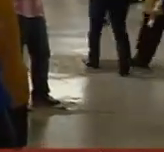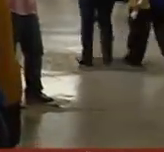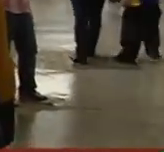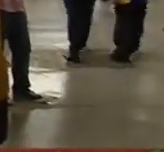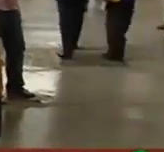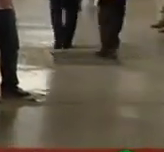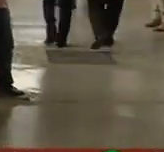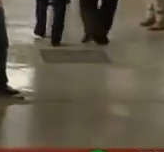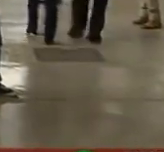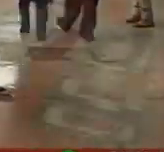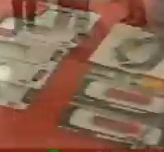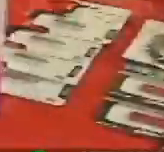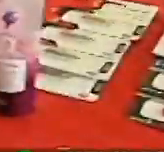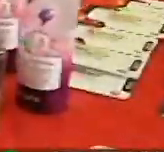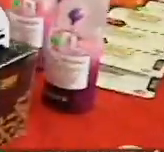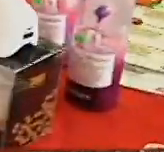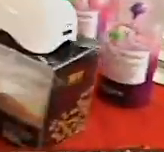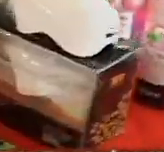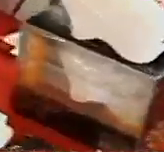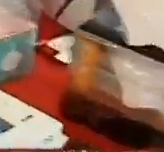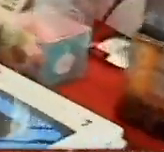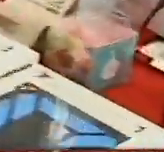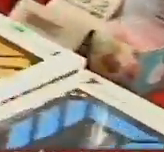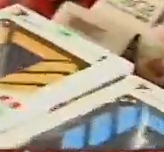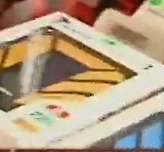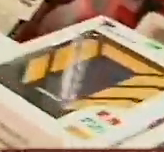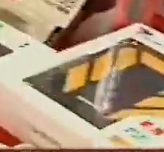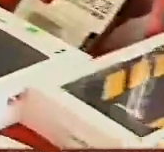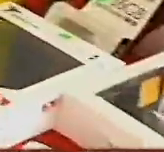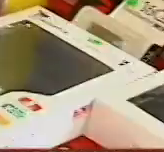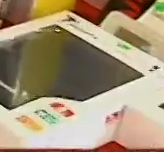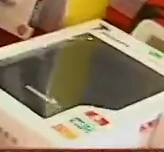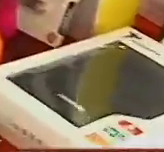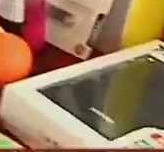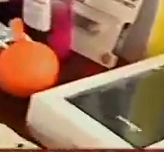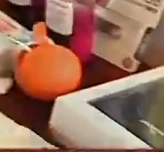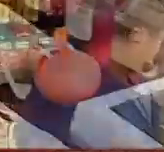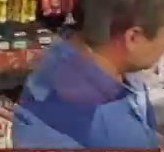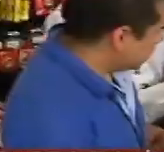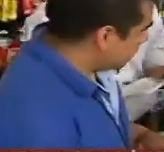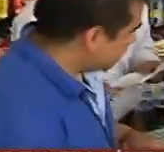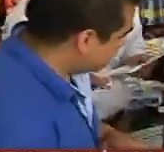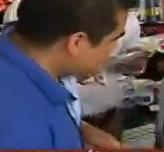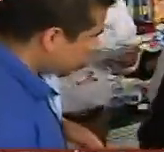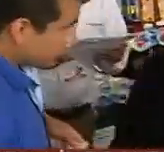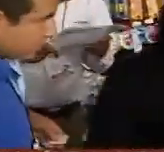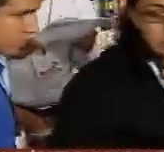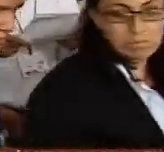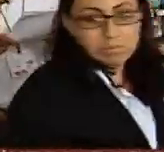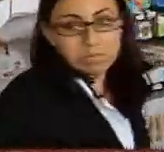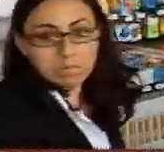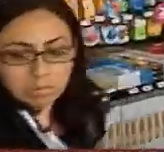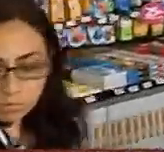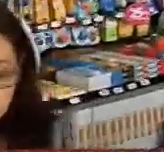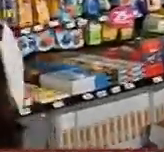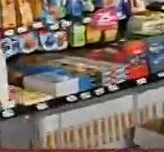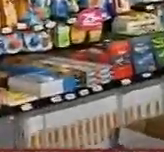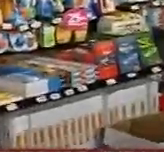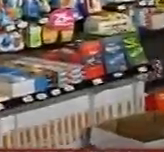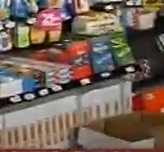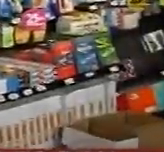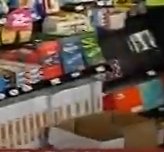la Prepa 5, 24 y 25 Prepa 8, 24, 25 y 26 en la FES Zaragoza,